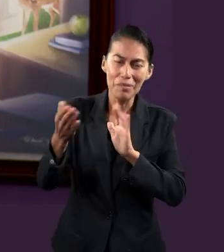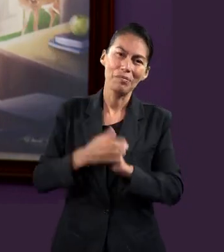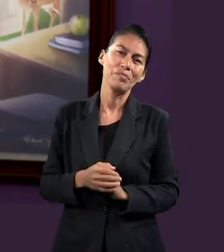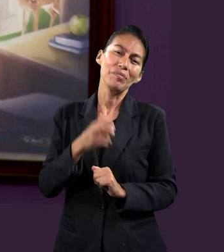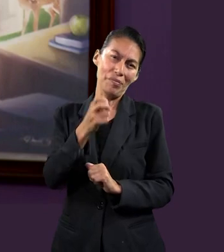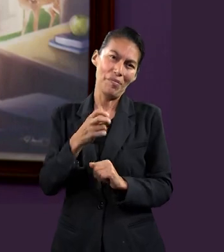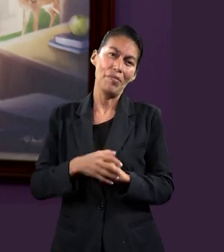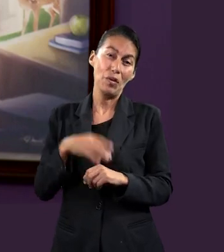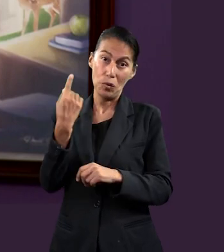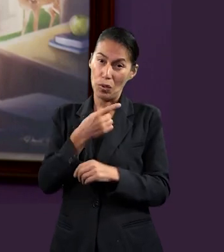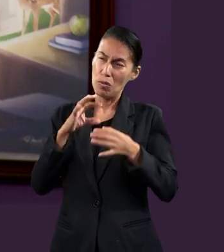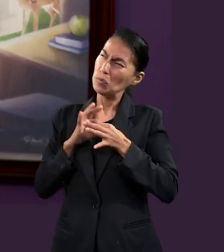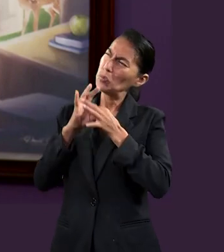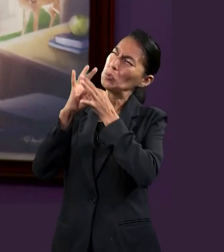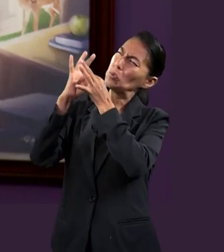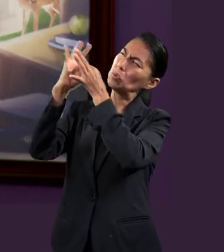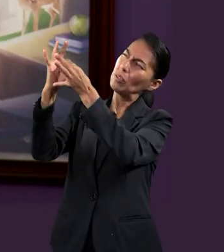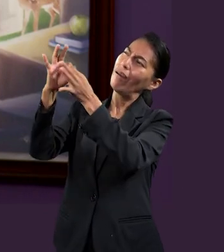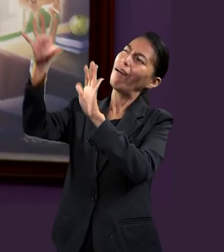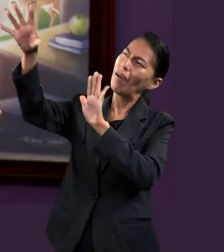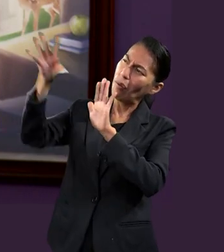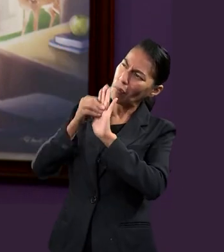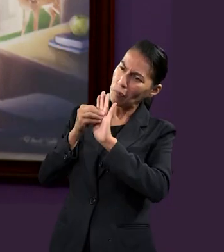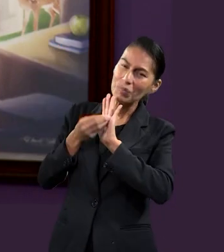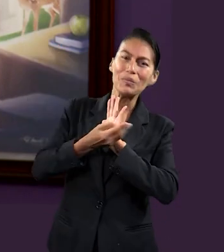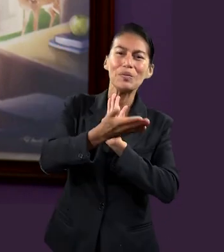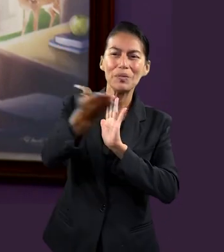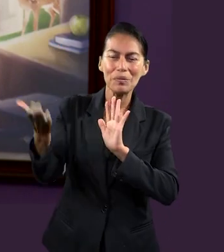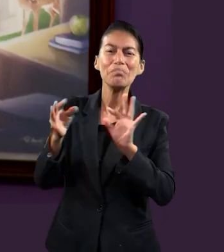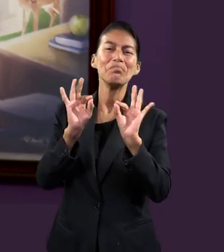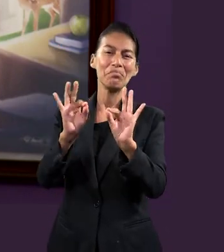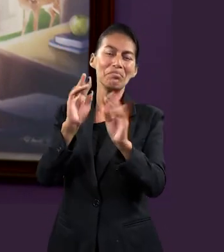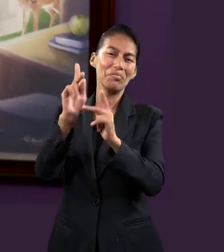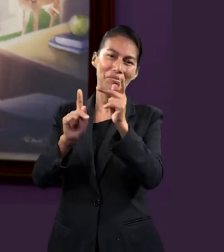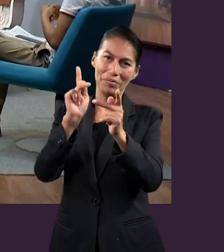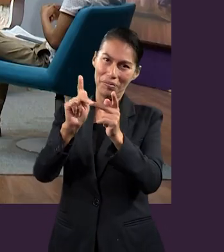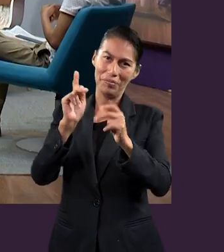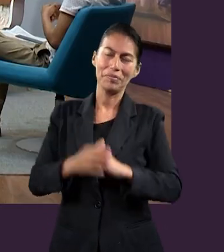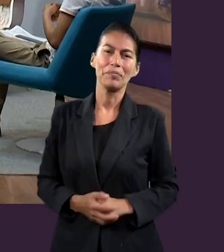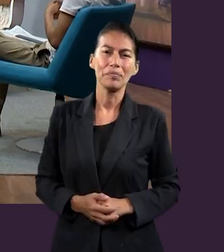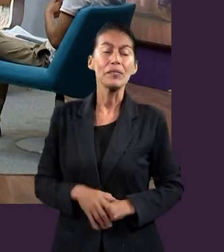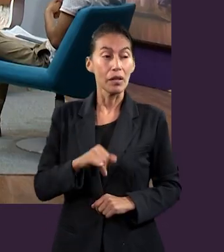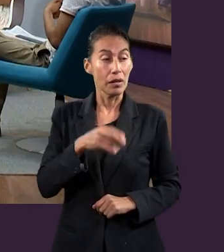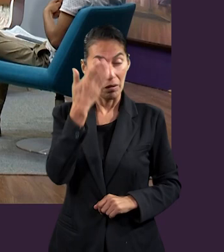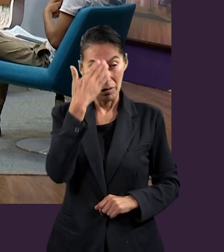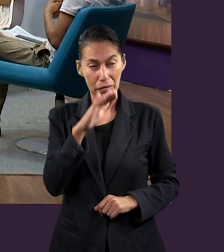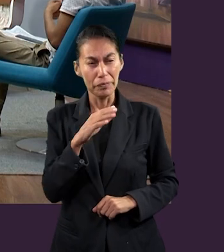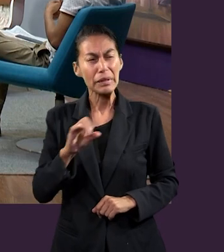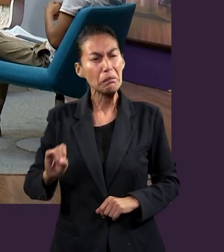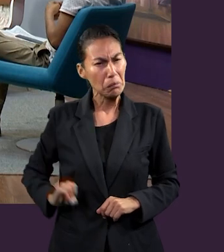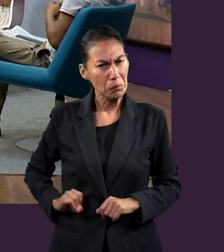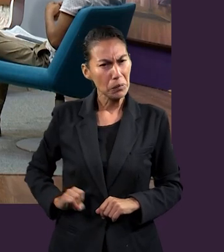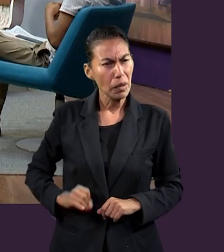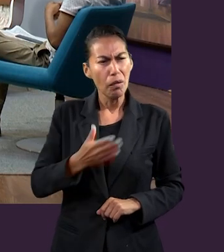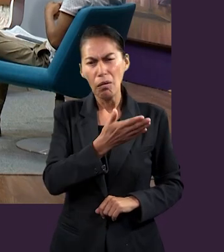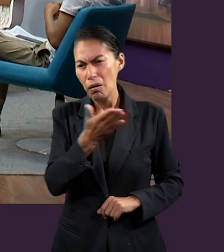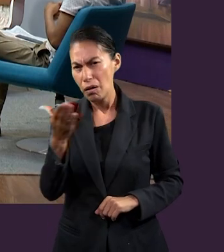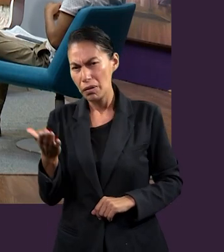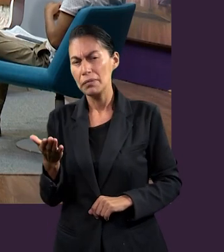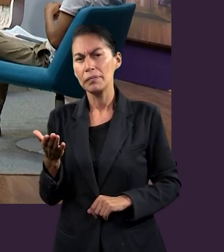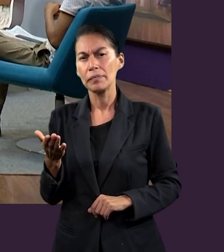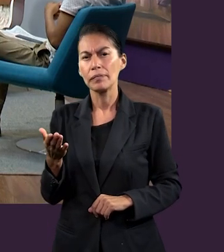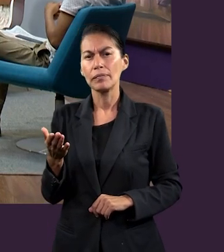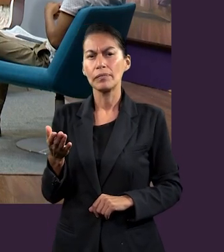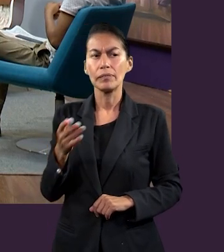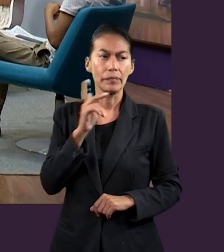y pues supongo que una relación continua con él, pues es la manera en que podemos imitarlo. Y sabes que es bien interesante. Ustedes que